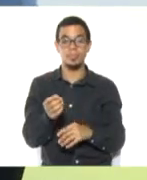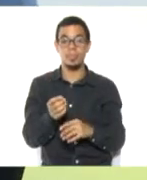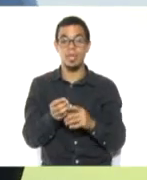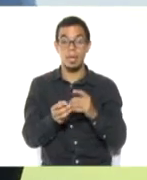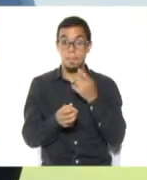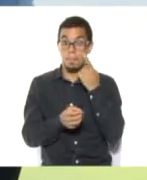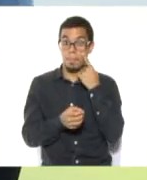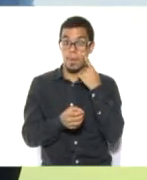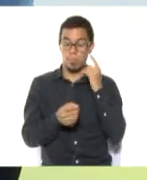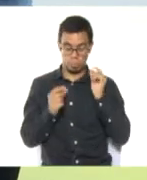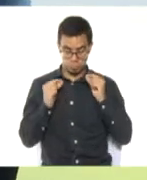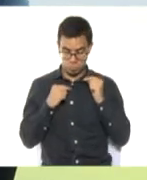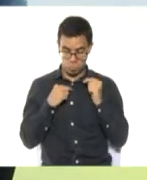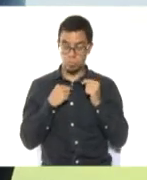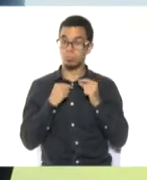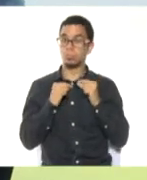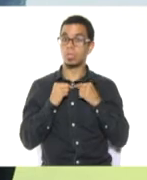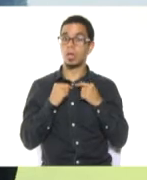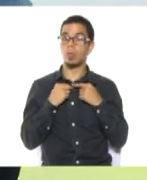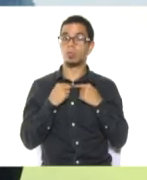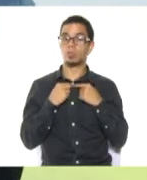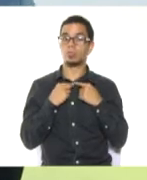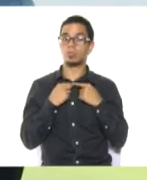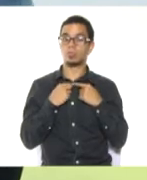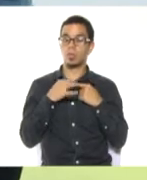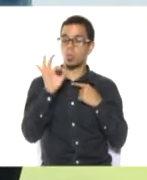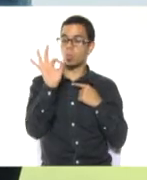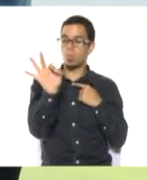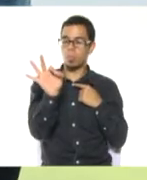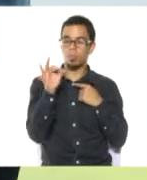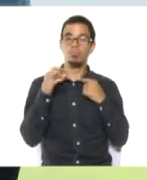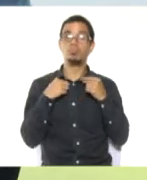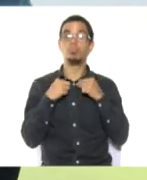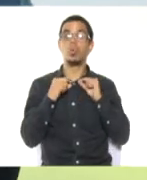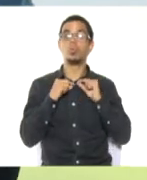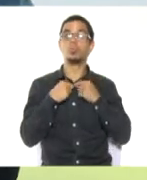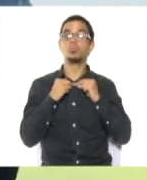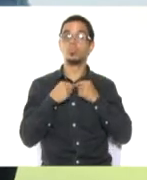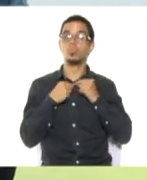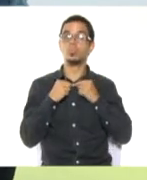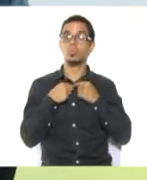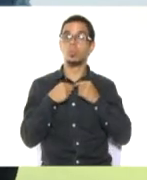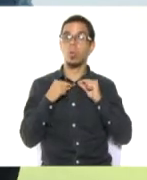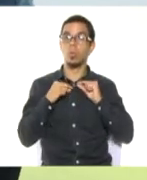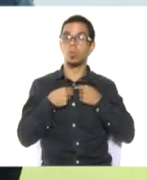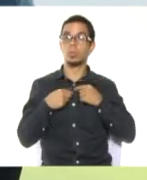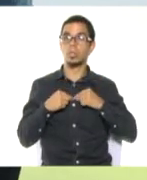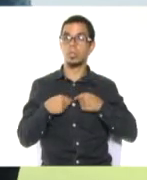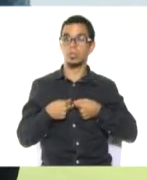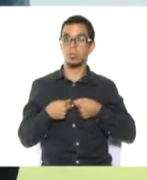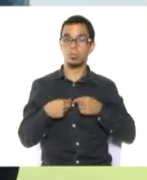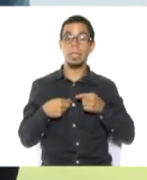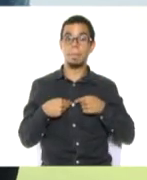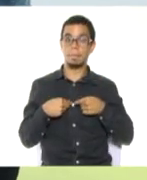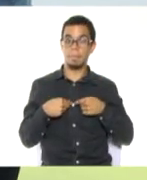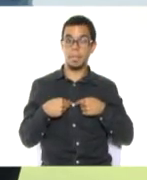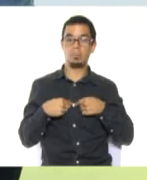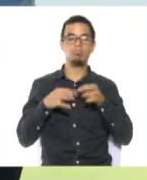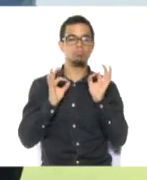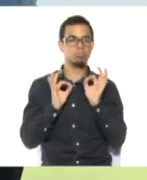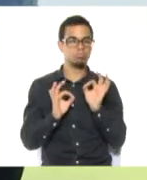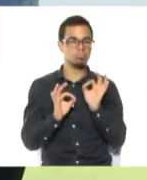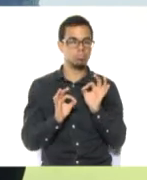abuela, la tía, la madrina tienen botones almacenados que lo seleccionan, que les gusta guardarlo y también le podemos dar